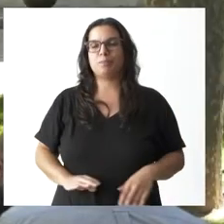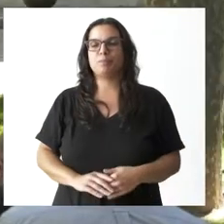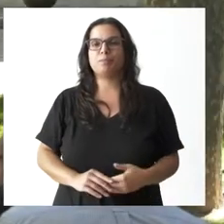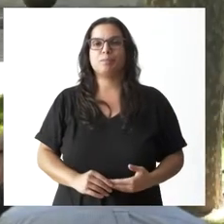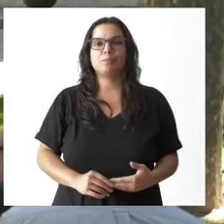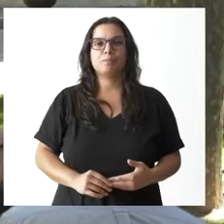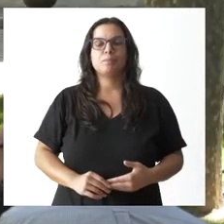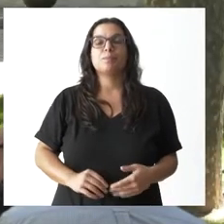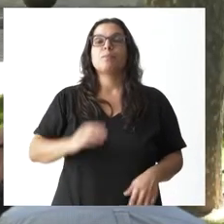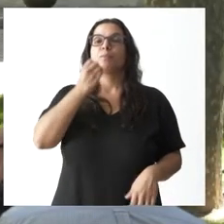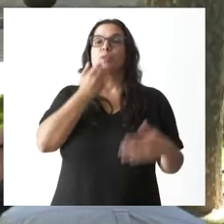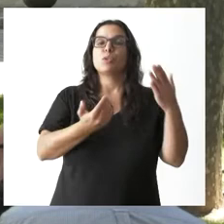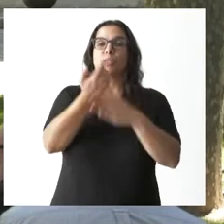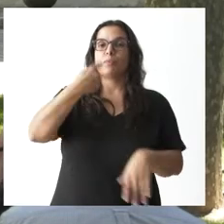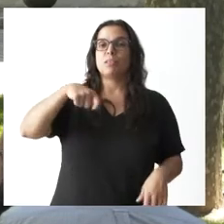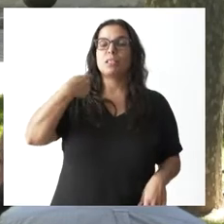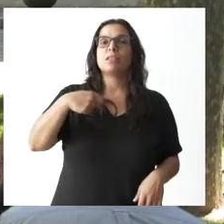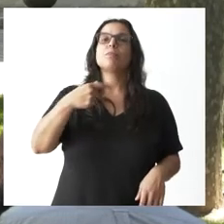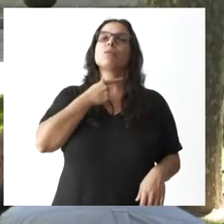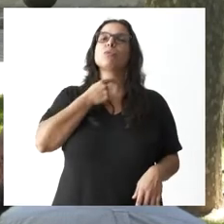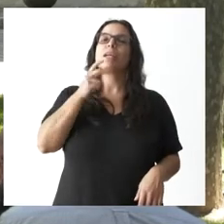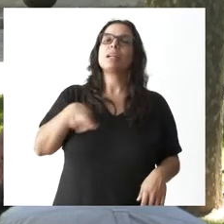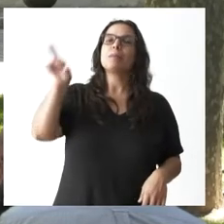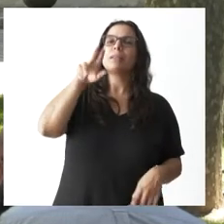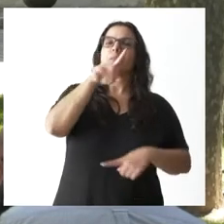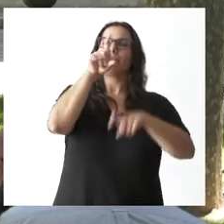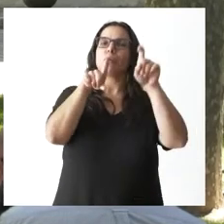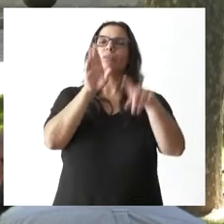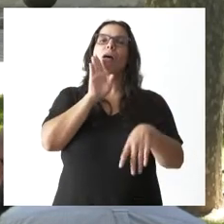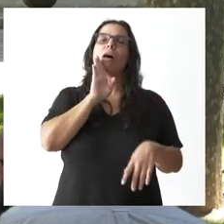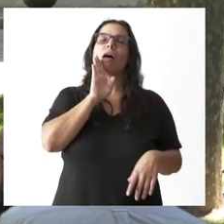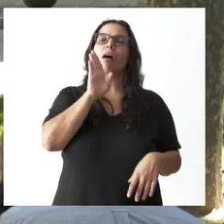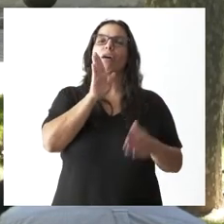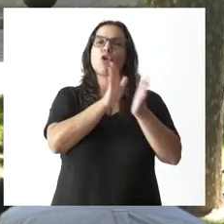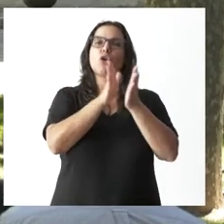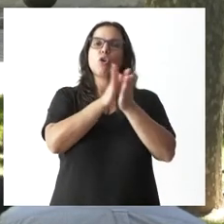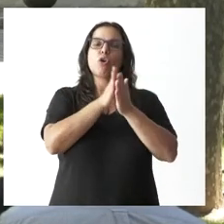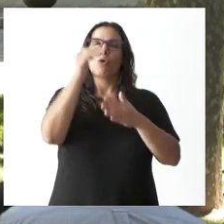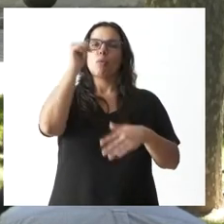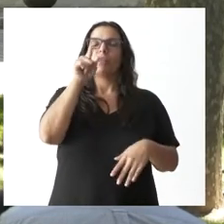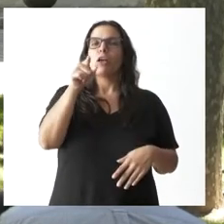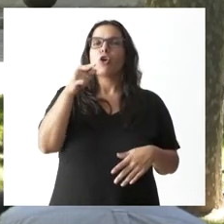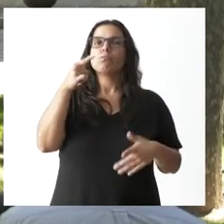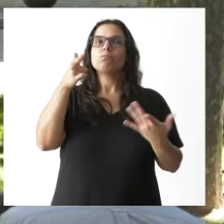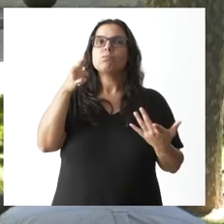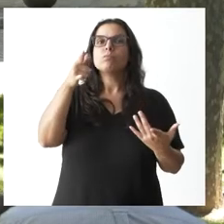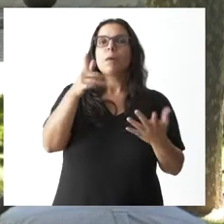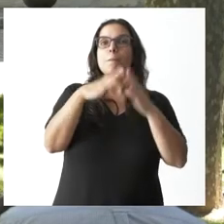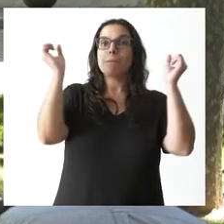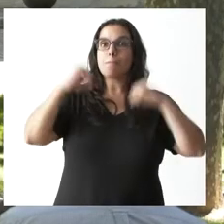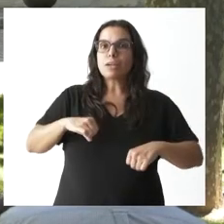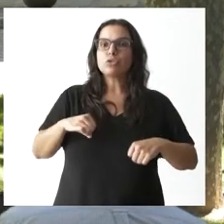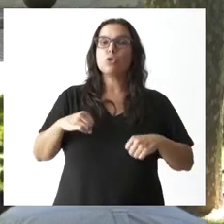Sí, buenos días, presidente. Me gustaría incidir en la pregunta del compañero y que nos valorase el estado de salud del pacto